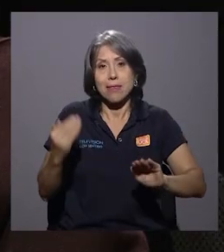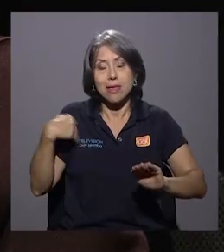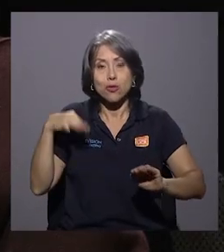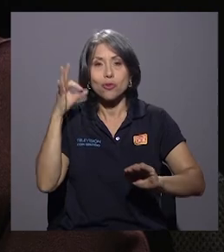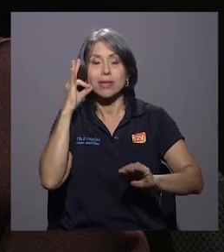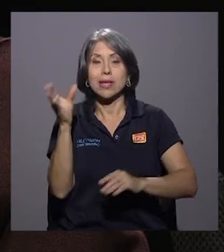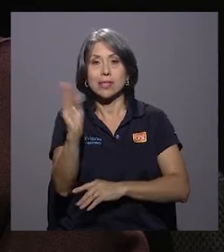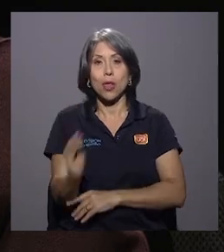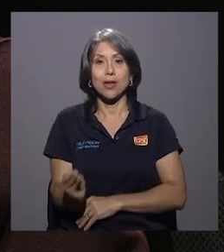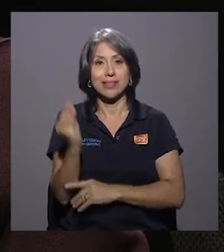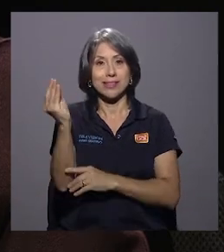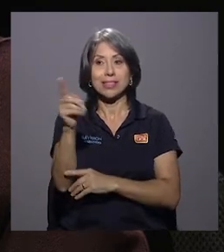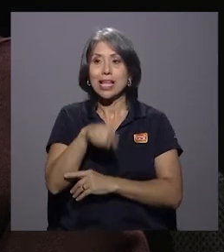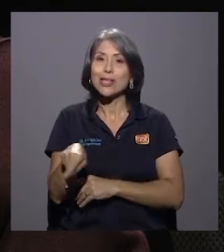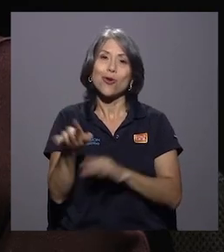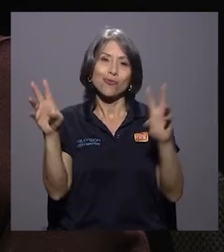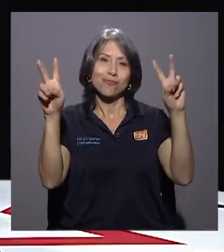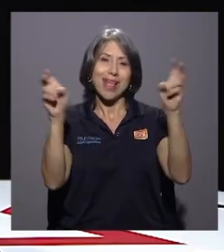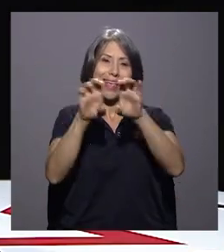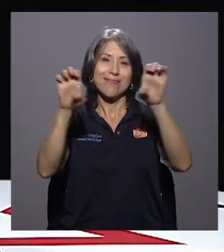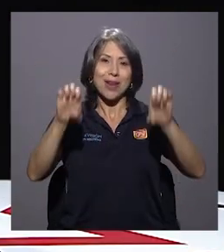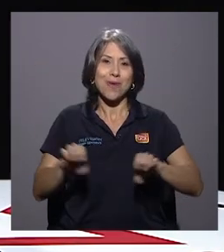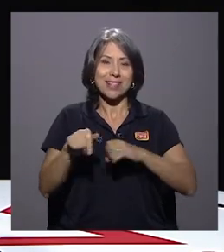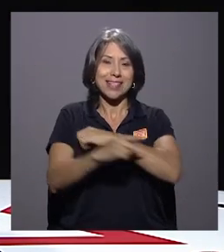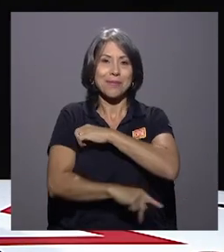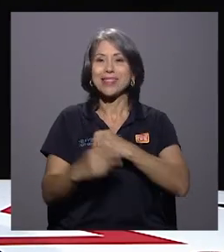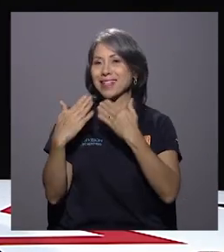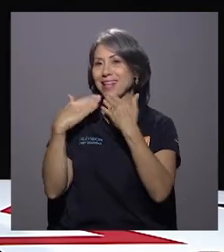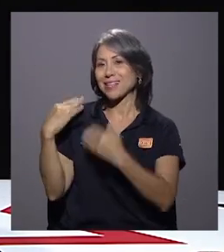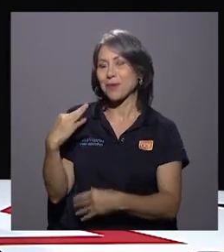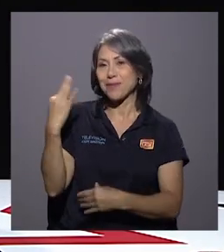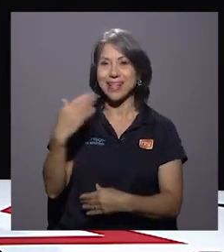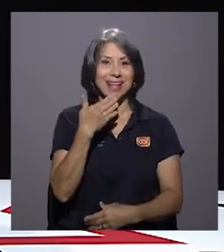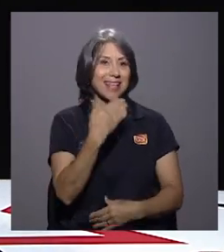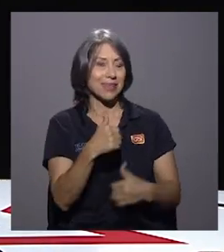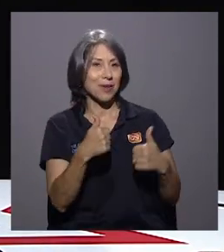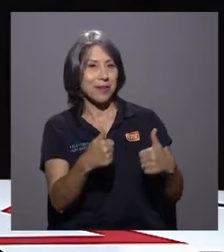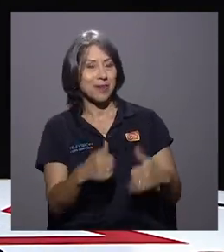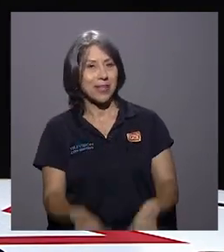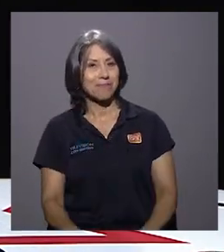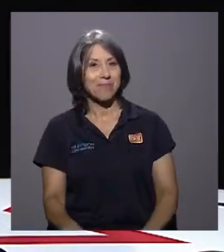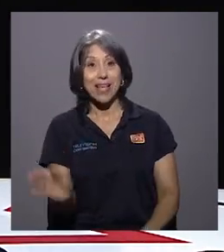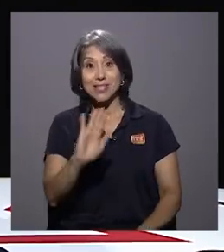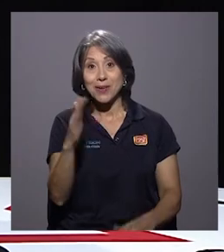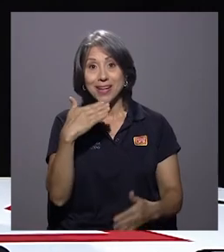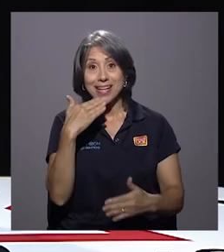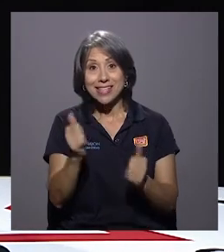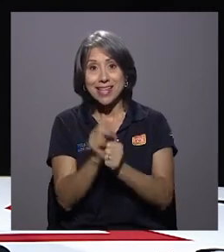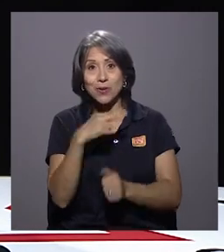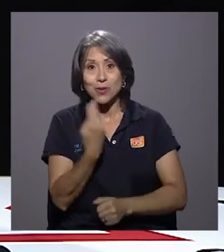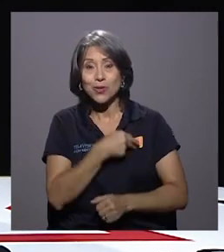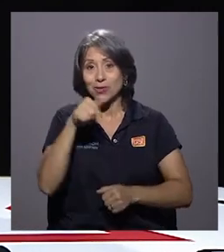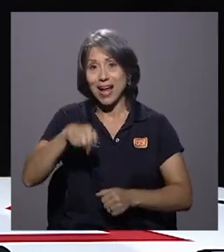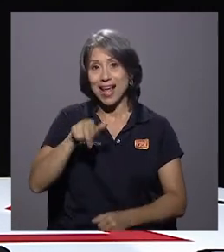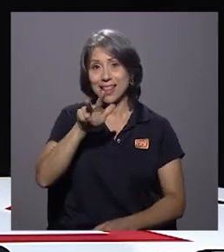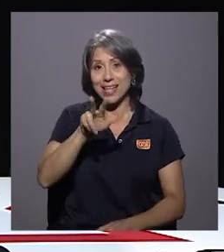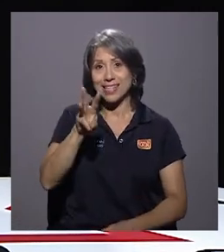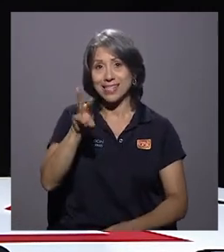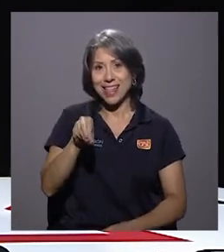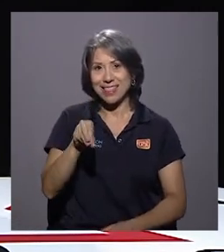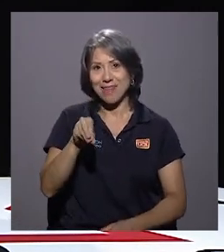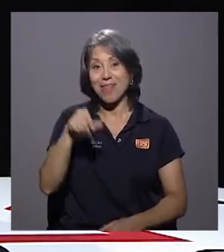adolescentes que son el baluarte de este país. Así es, muchas gracias por la invitación. Buena nota. Hasta luego y gracias por estar con nosotros acá en 360.